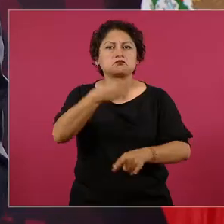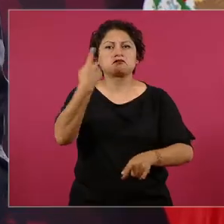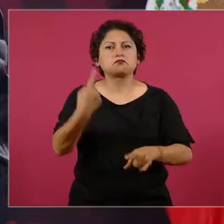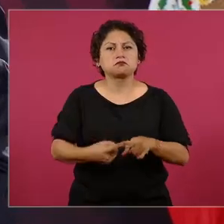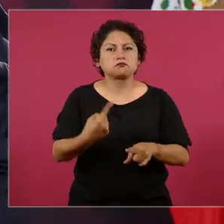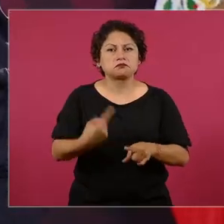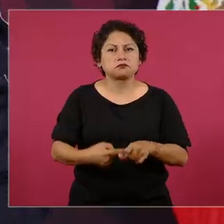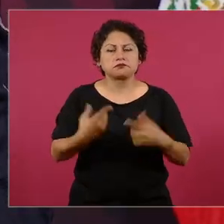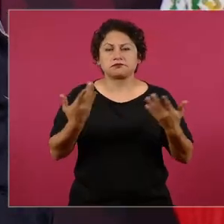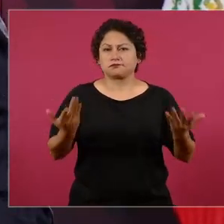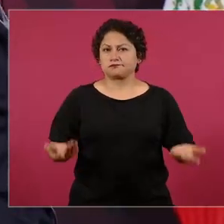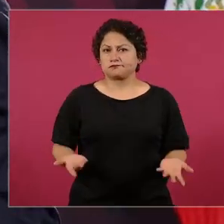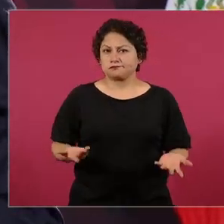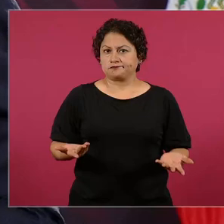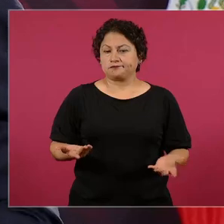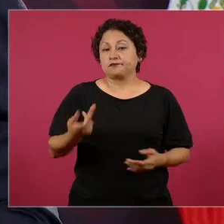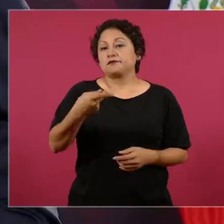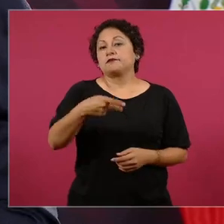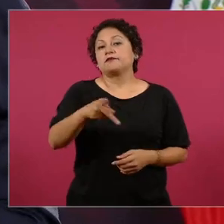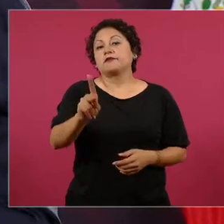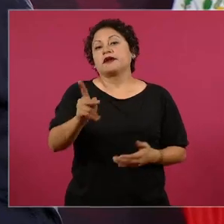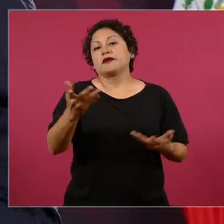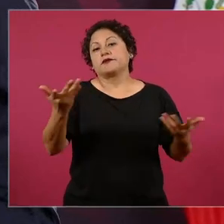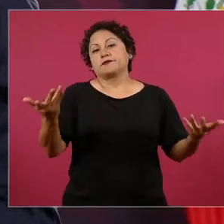si ya fueron a la OEA,